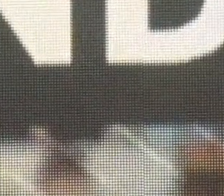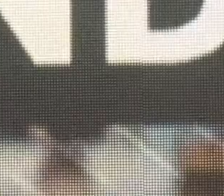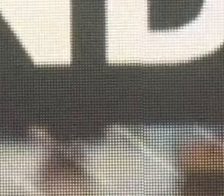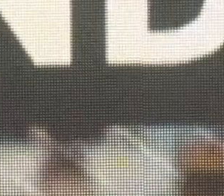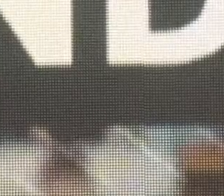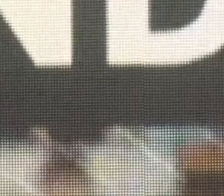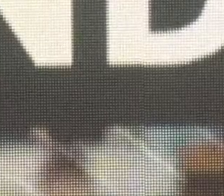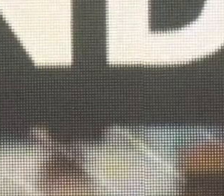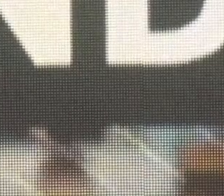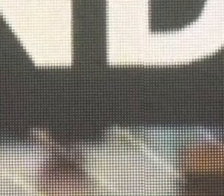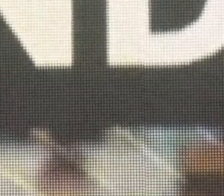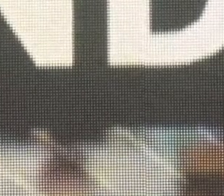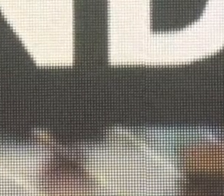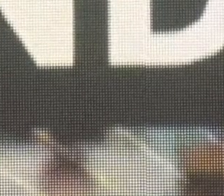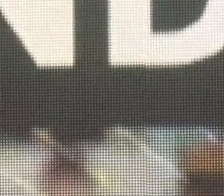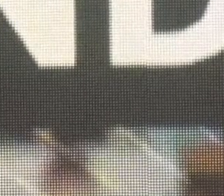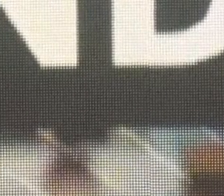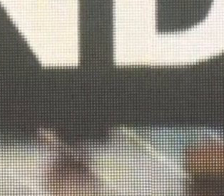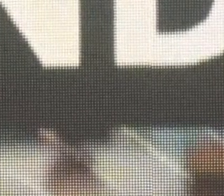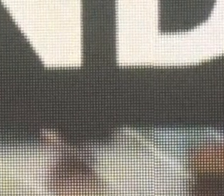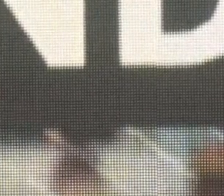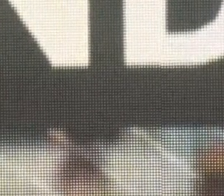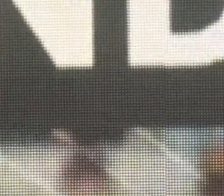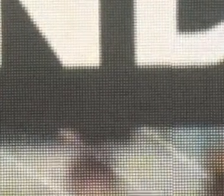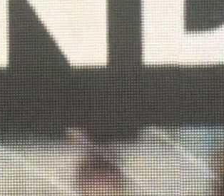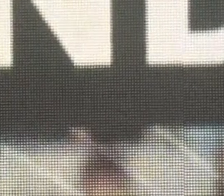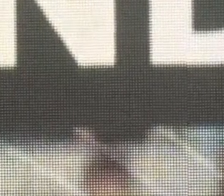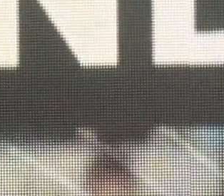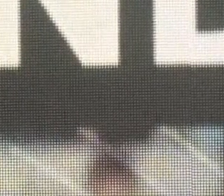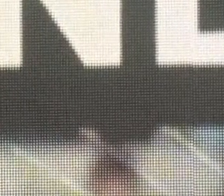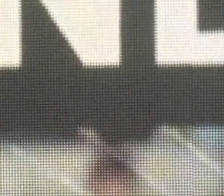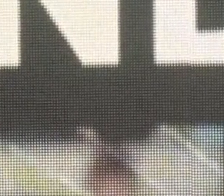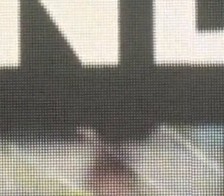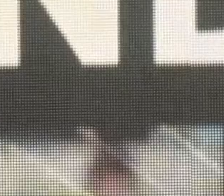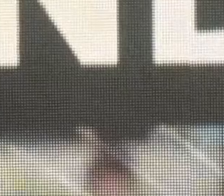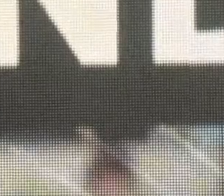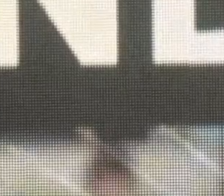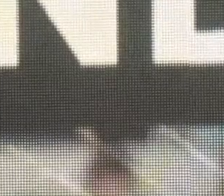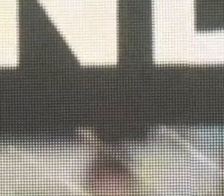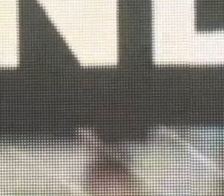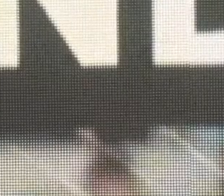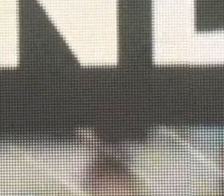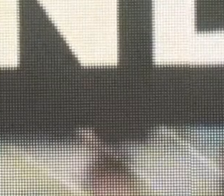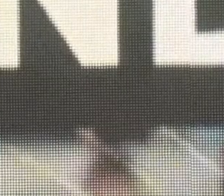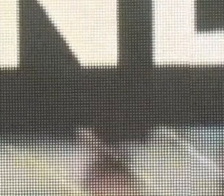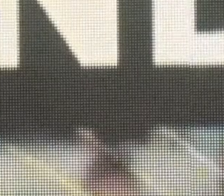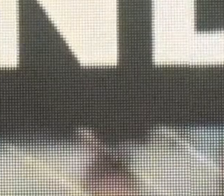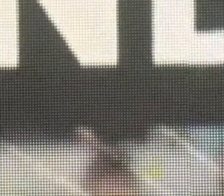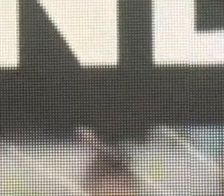70 años construyendo futuro. Y vamos a estar conversando con Luis Pagani.